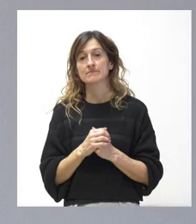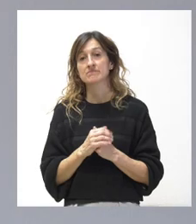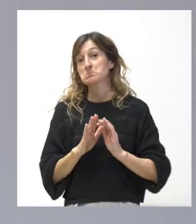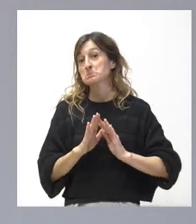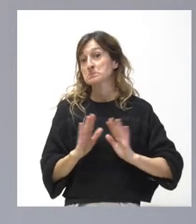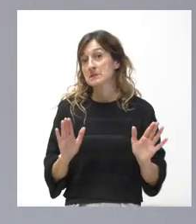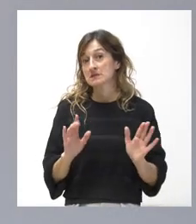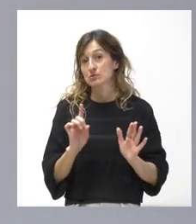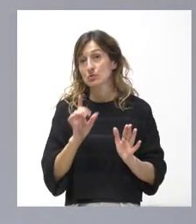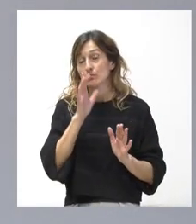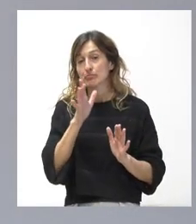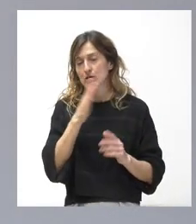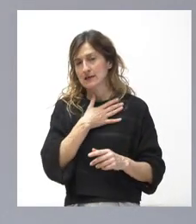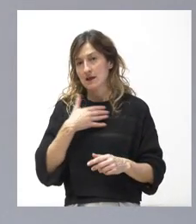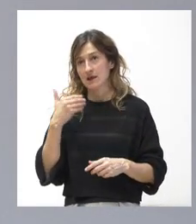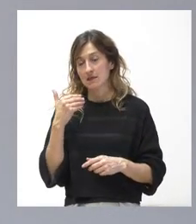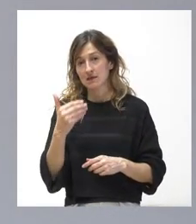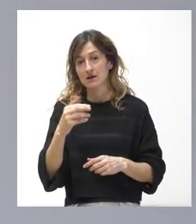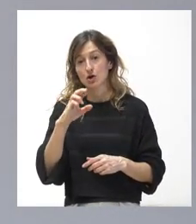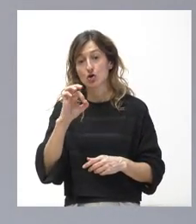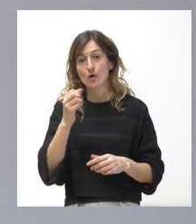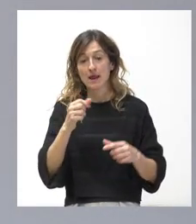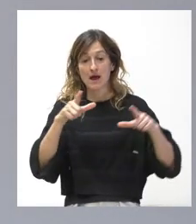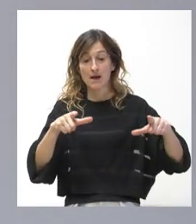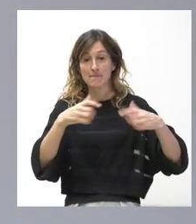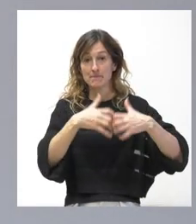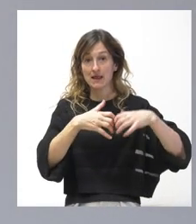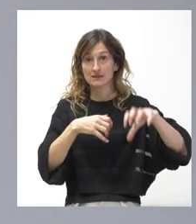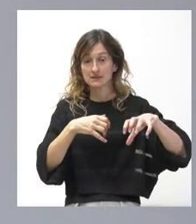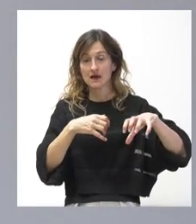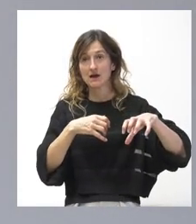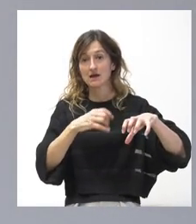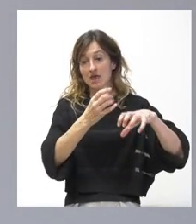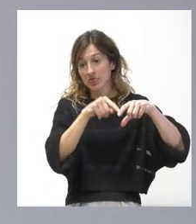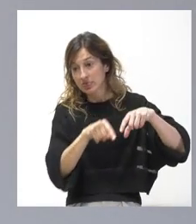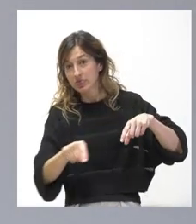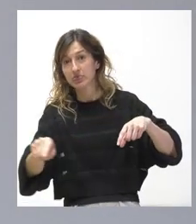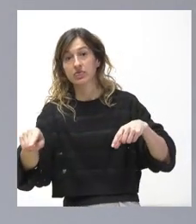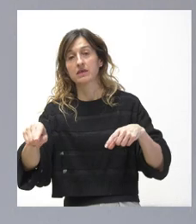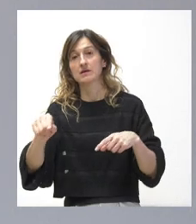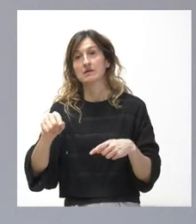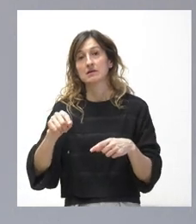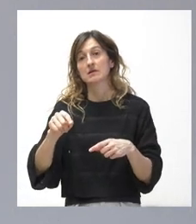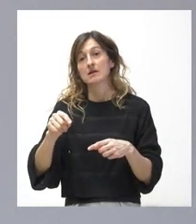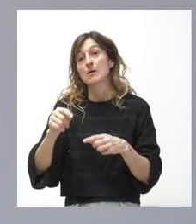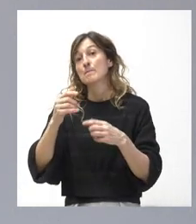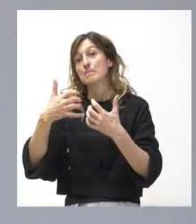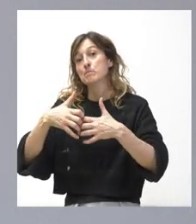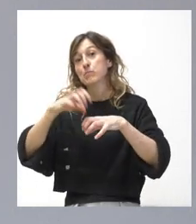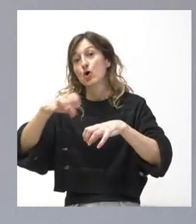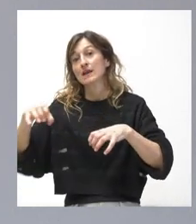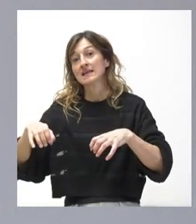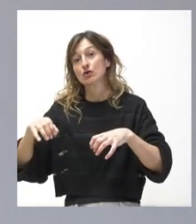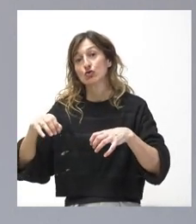previsión es que de la Arroba y de esa planta salga un ceoducto hacia Villadangos del Páramo, hacia el polígono industrial, y también